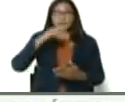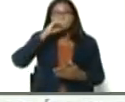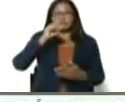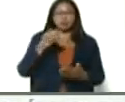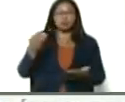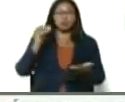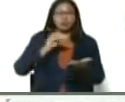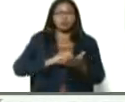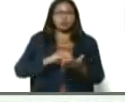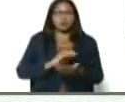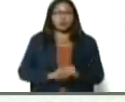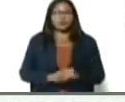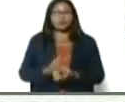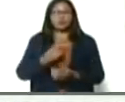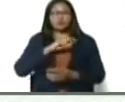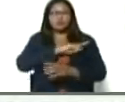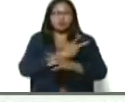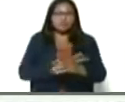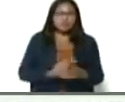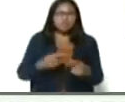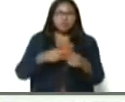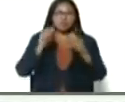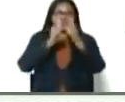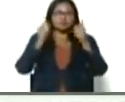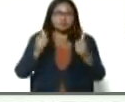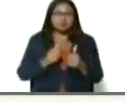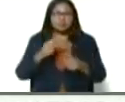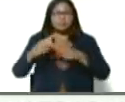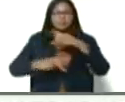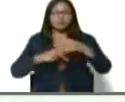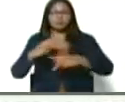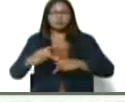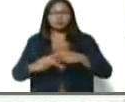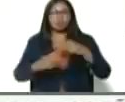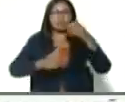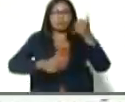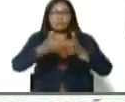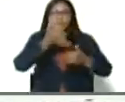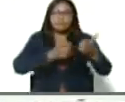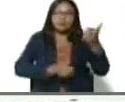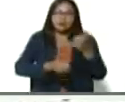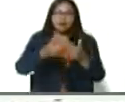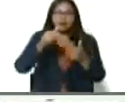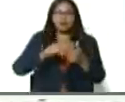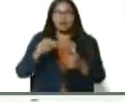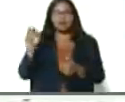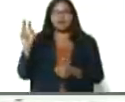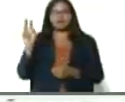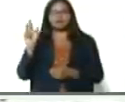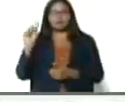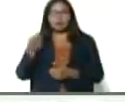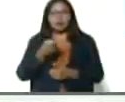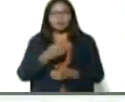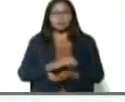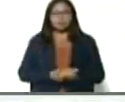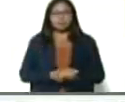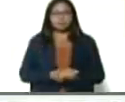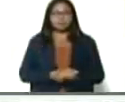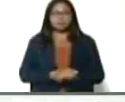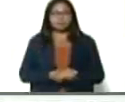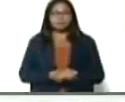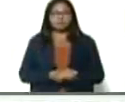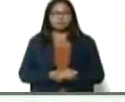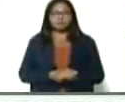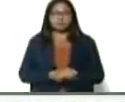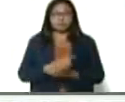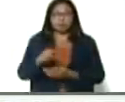vez más, fortaleciendo, sistema agroproductivo, agrícola y pecuario, en el estado, Huarico, municipio Miranda. Presidente, aquí